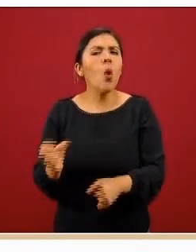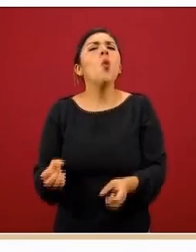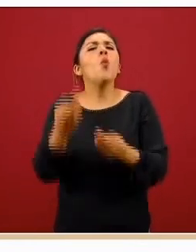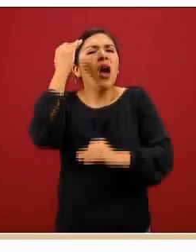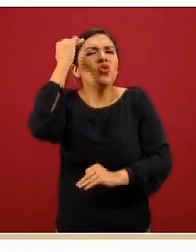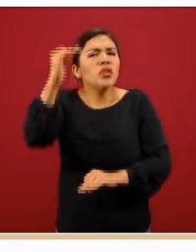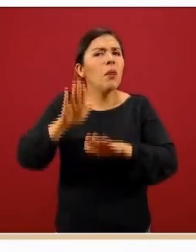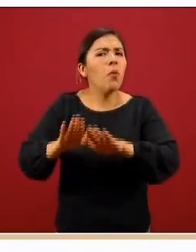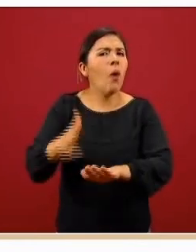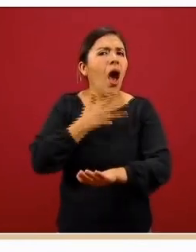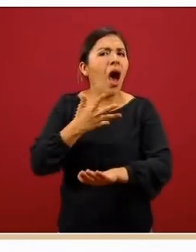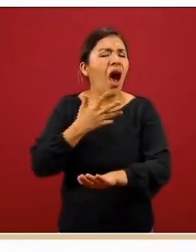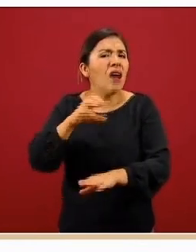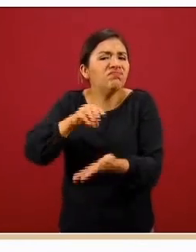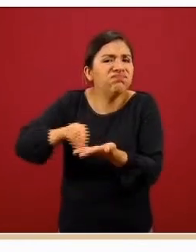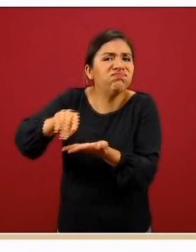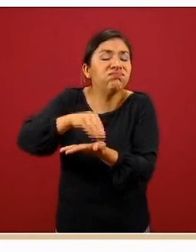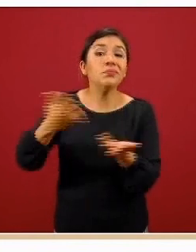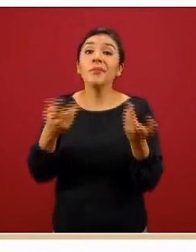permanecer el virus en las